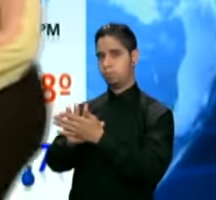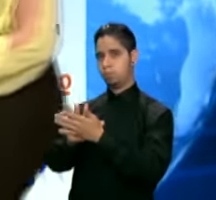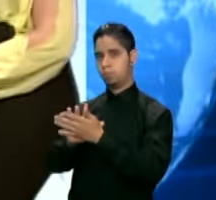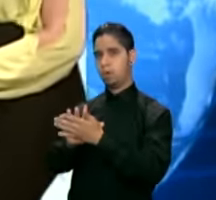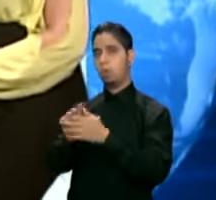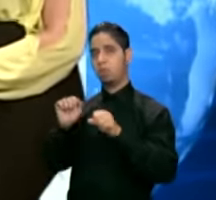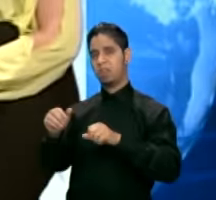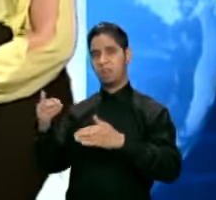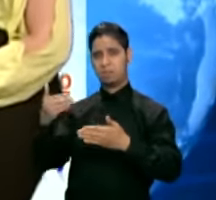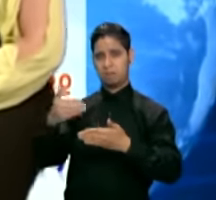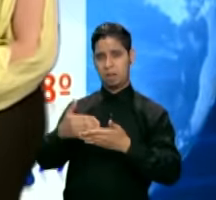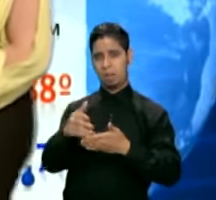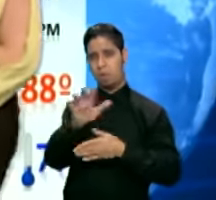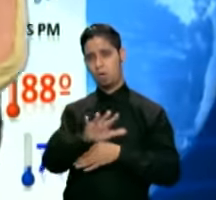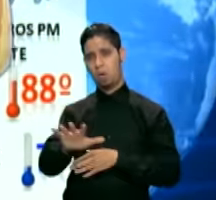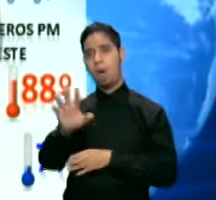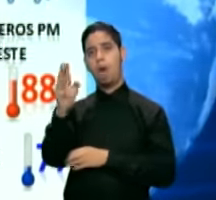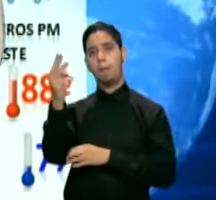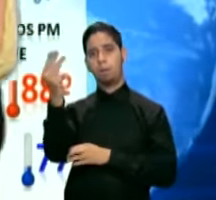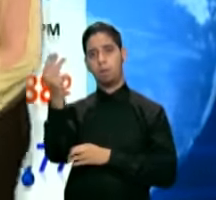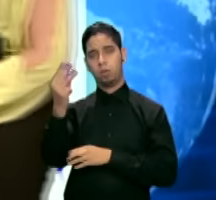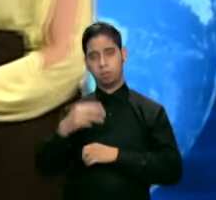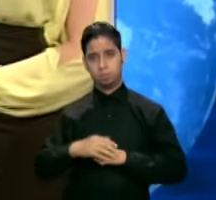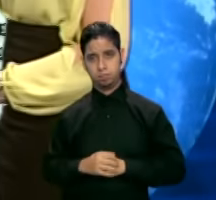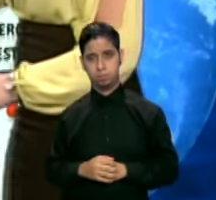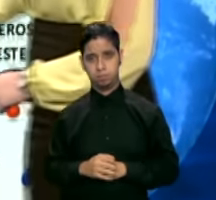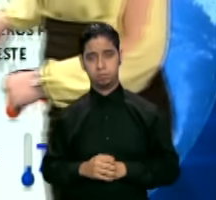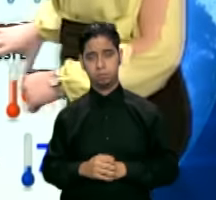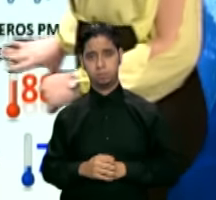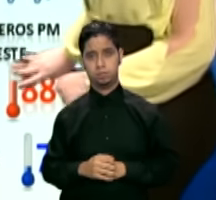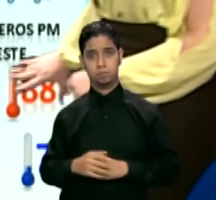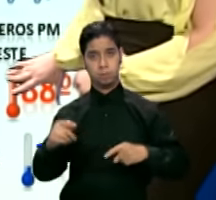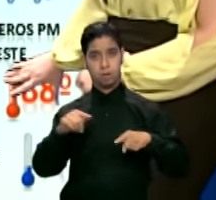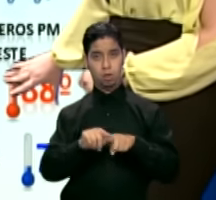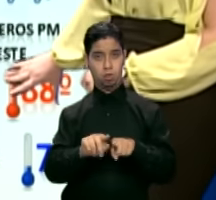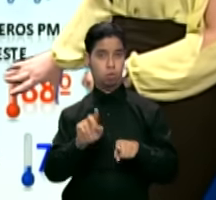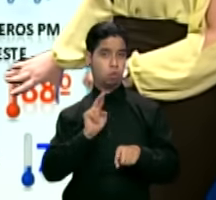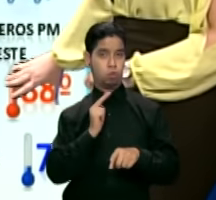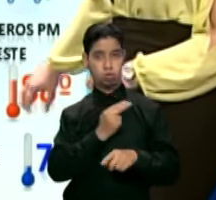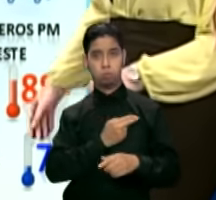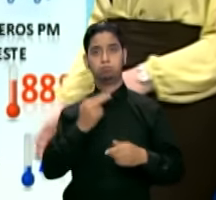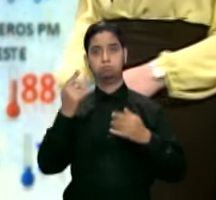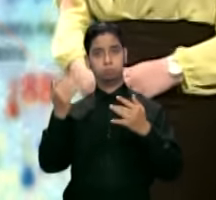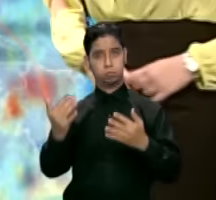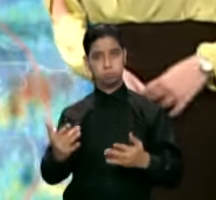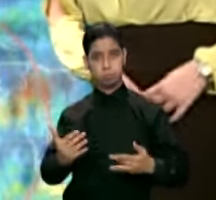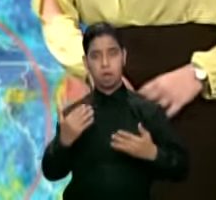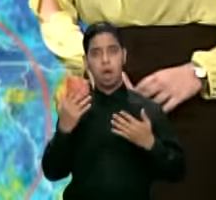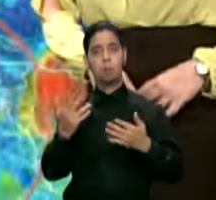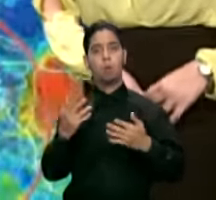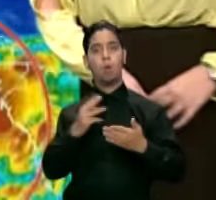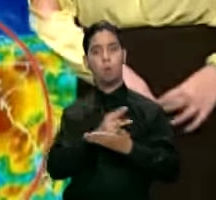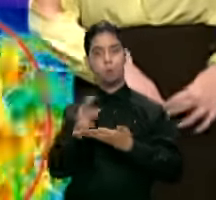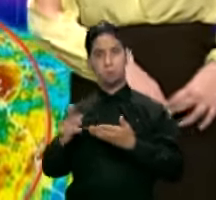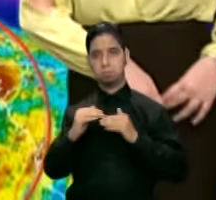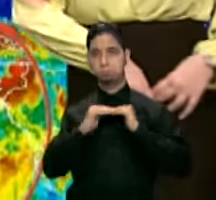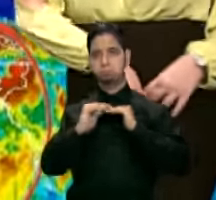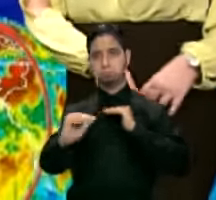entonces, el miércoles de la semana que viene, mientras esperamos un fin de semana mayormente estable, probabilidades menor a